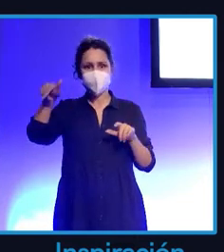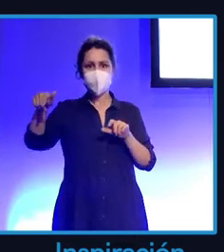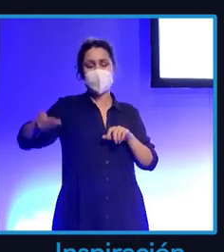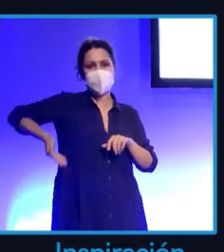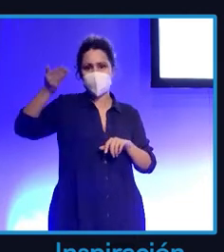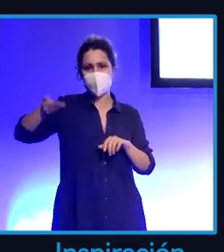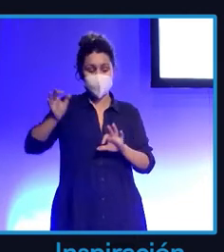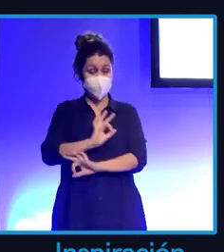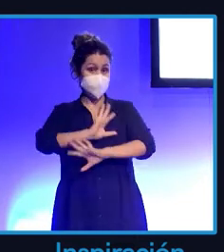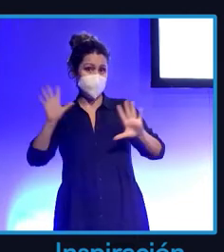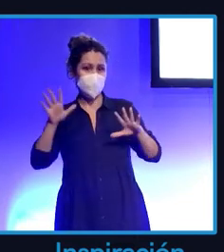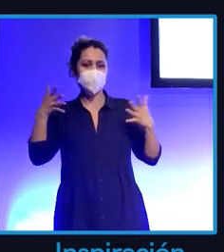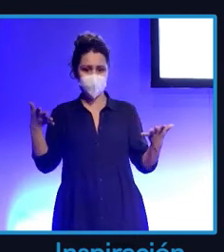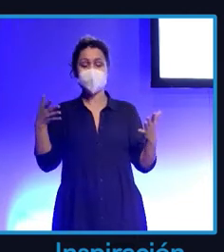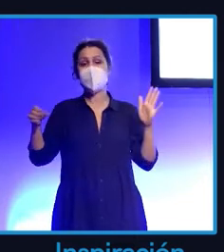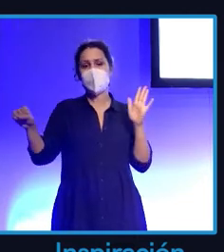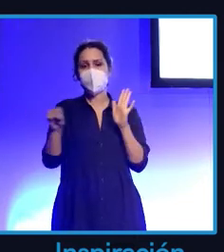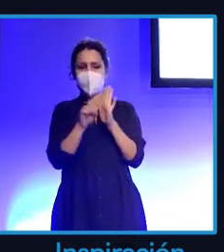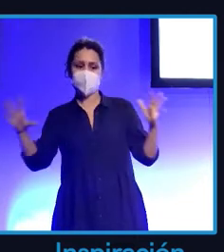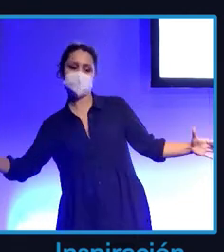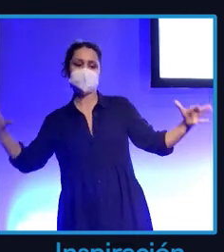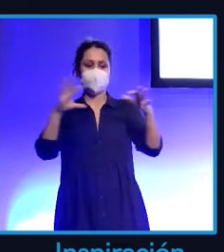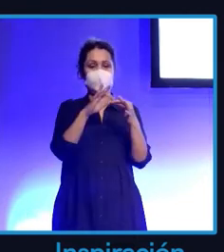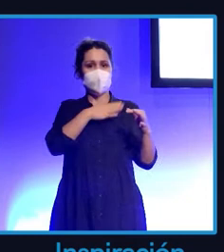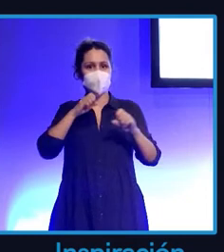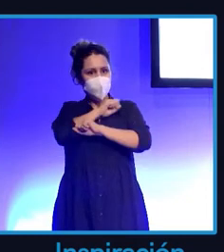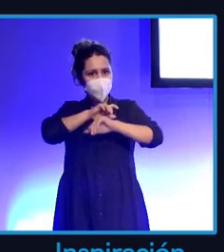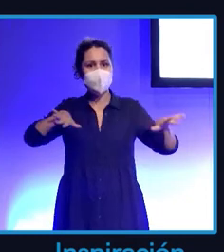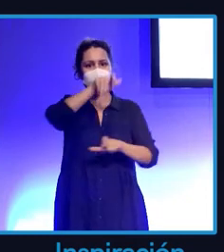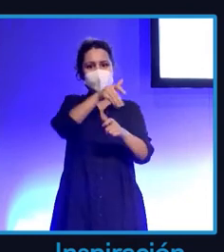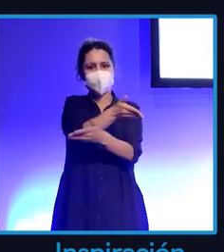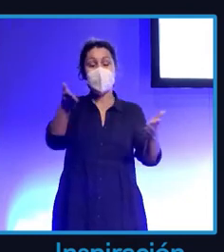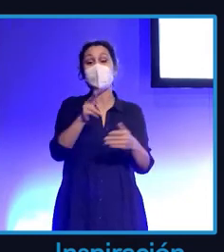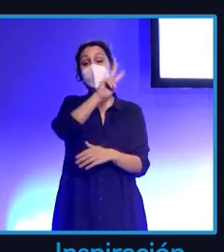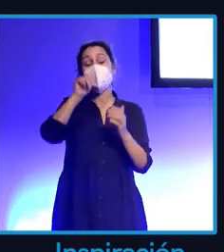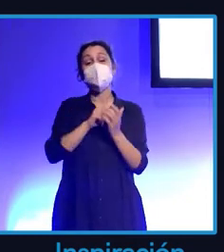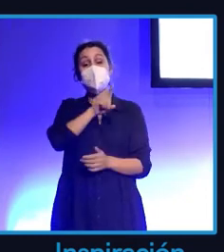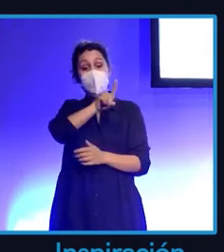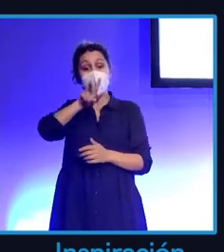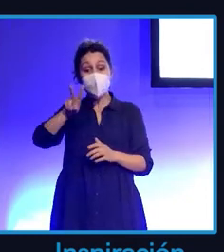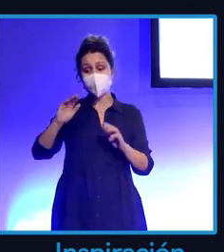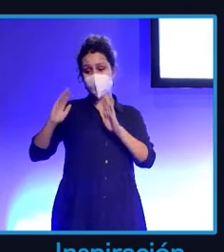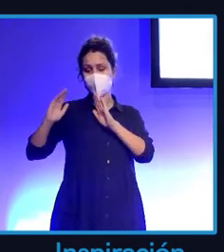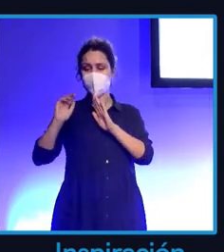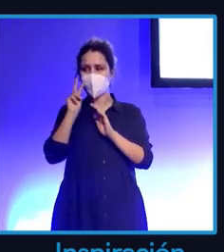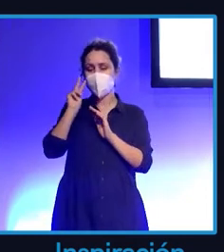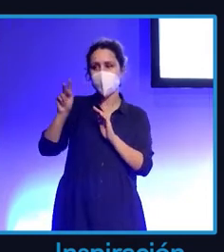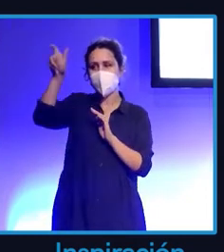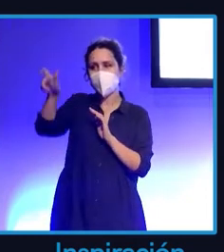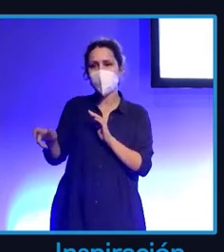mostraba la imagen de Gillette a todo el mundo. Pero en 2011 ya la gente no veía a Jennifer López